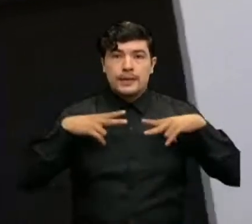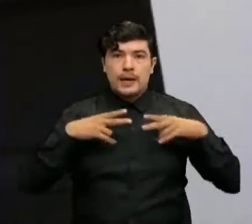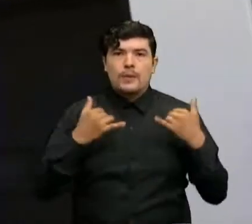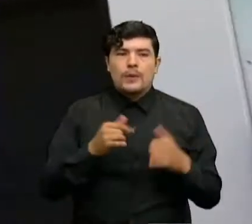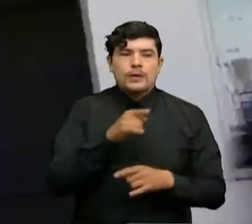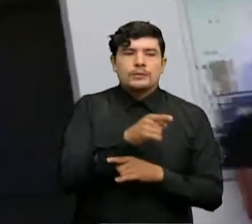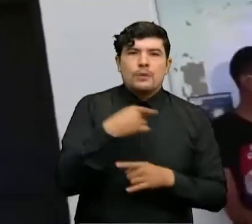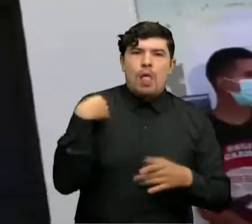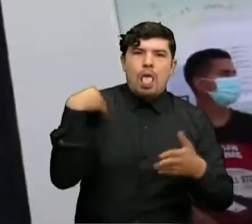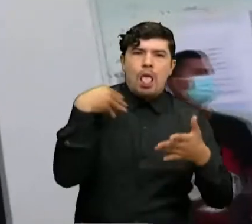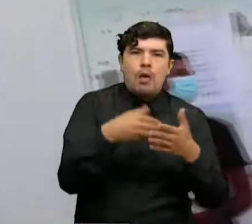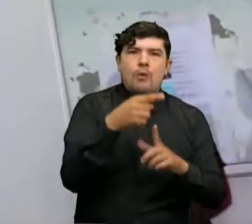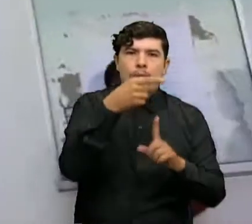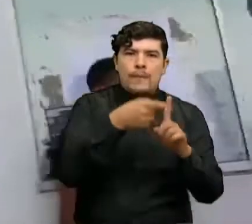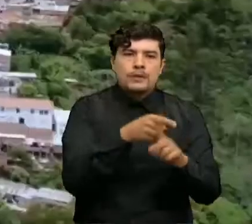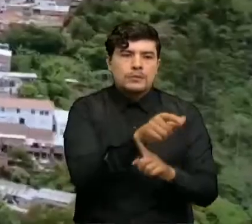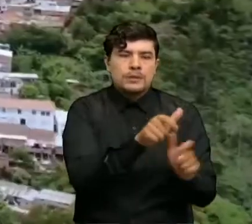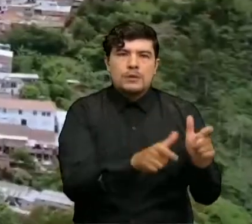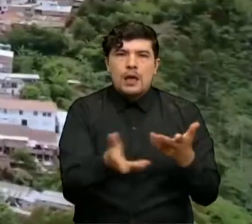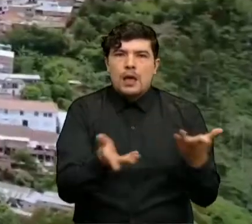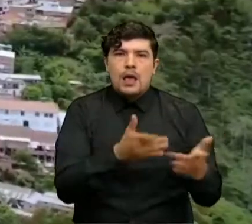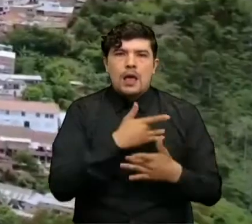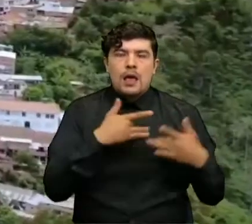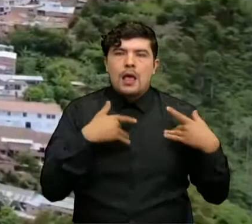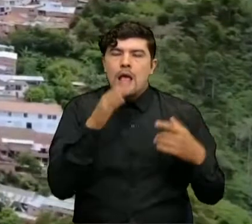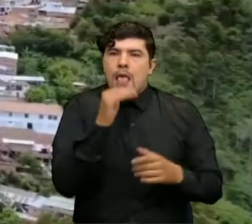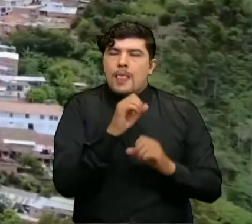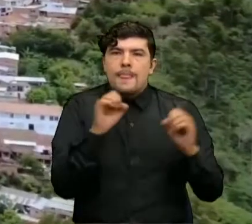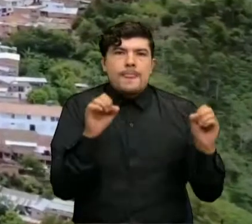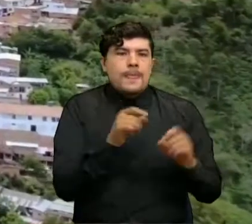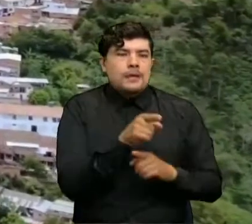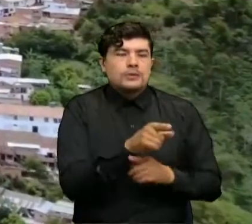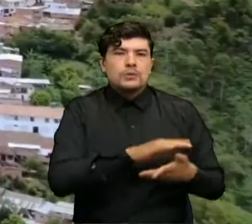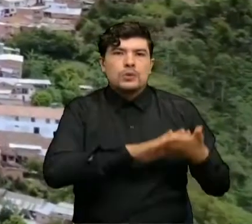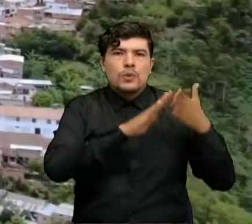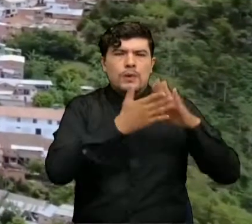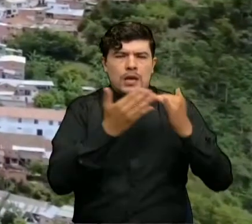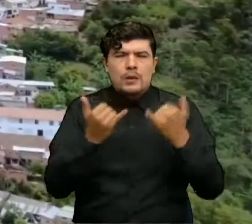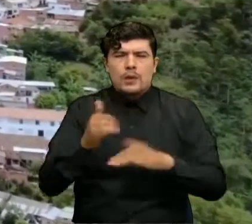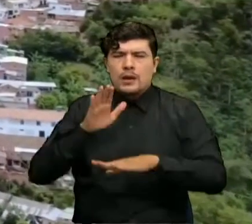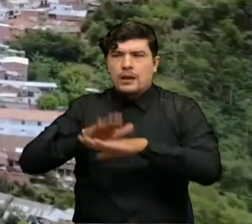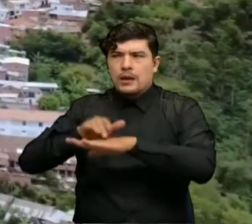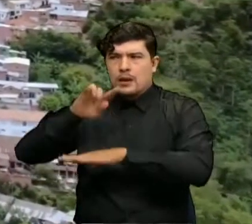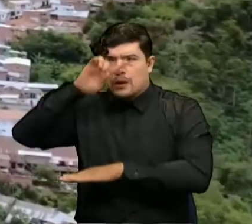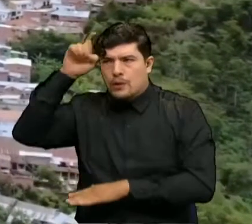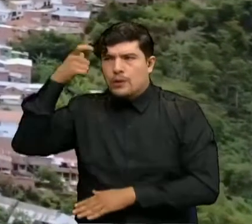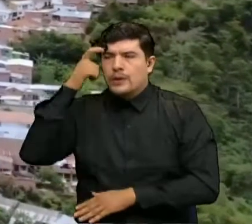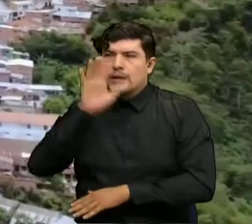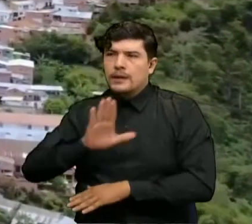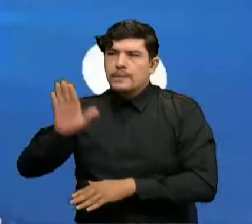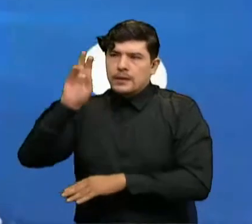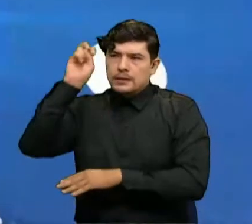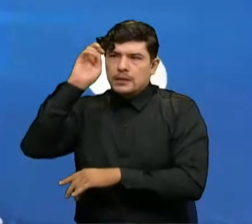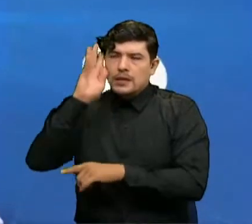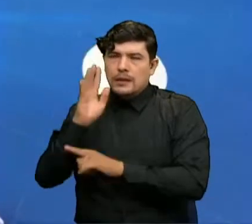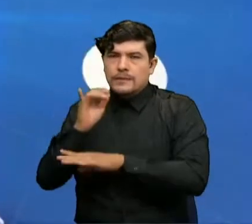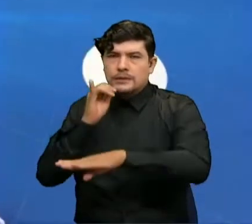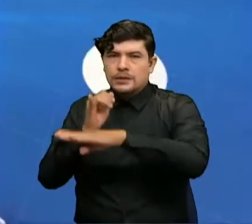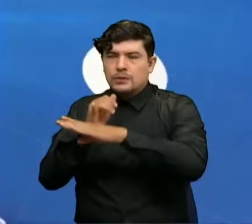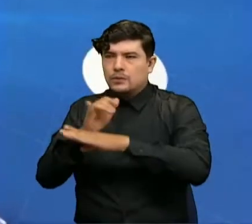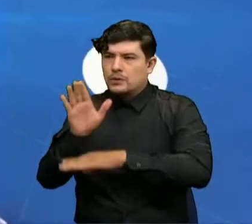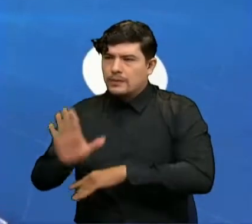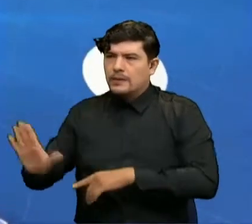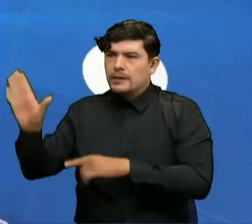Realizamos un llamado respetuoso y urgente a la Gobernación del Norte de Santander, al Instituto Departamental de Salud,